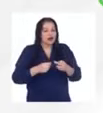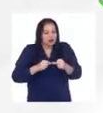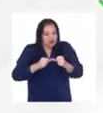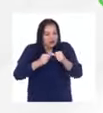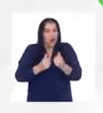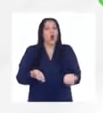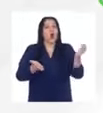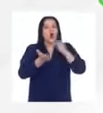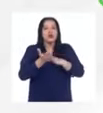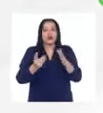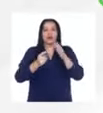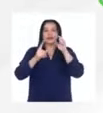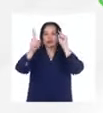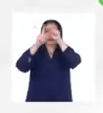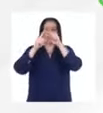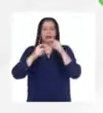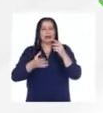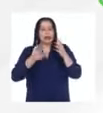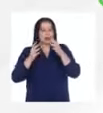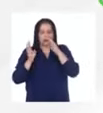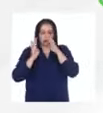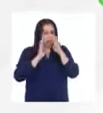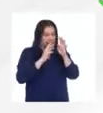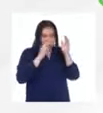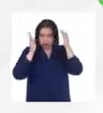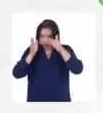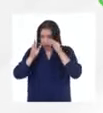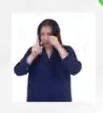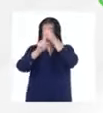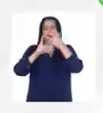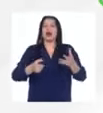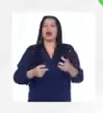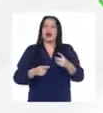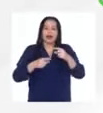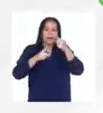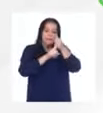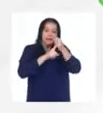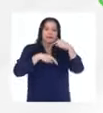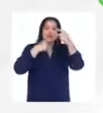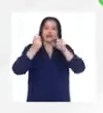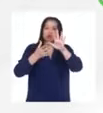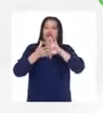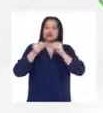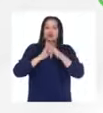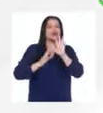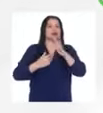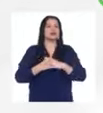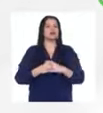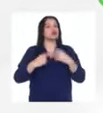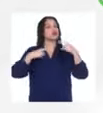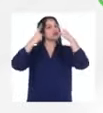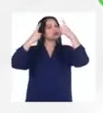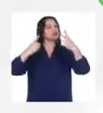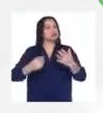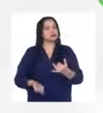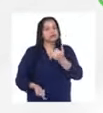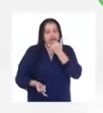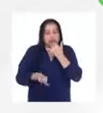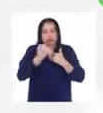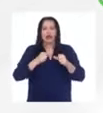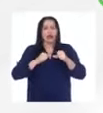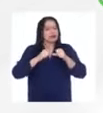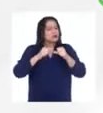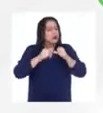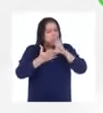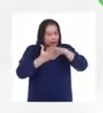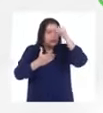propósito como ella se cuenta una historia sobre sus fracasos y sobre sus éxitos que la mantiene en aprendizaje que la